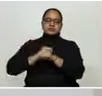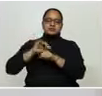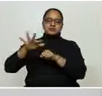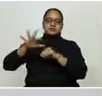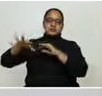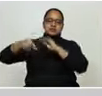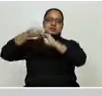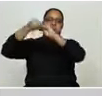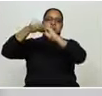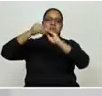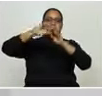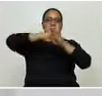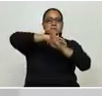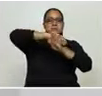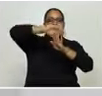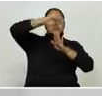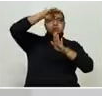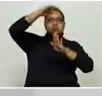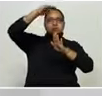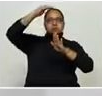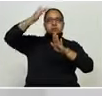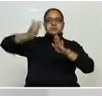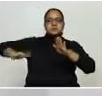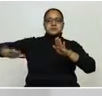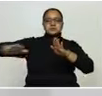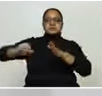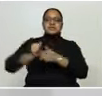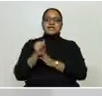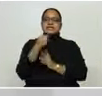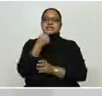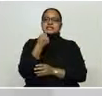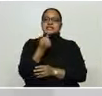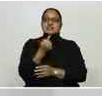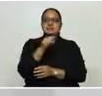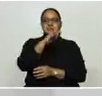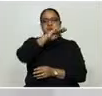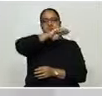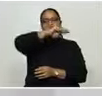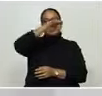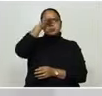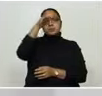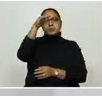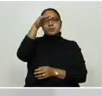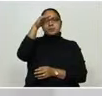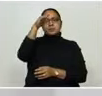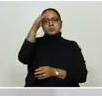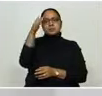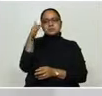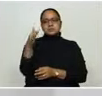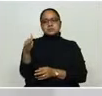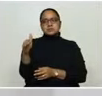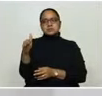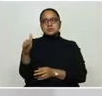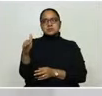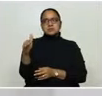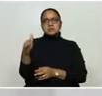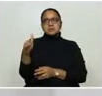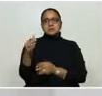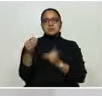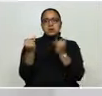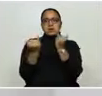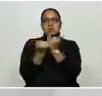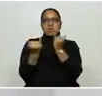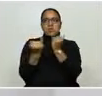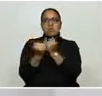un descenso, que según el matemático de OPS, el licenciado Marlon, quiero decirle también que esto fue hecho de la misma forma